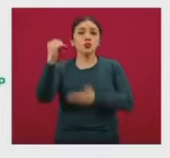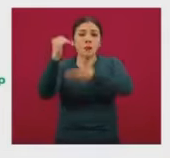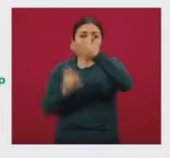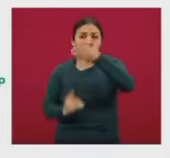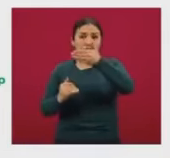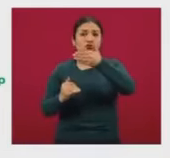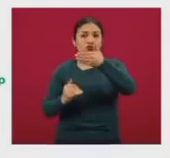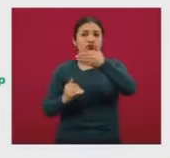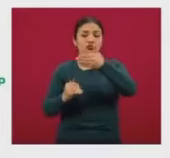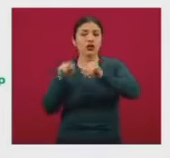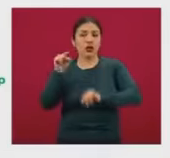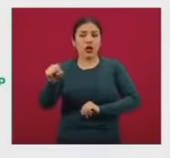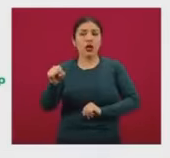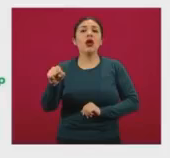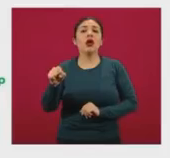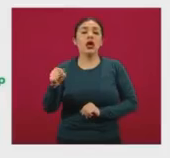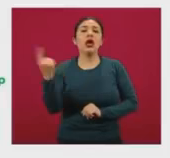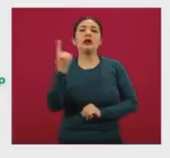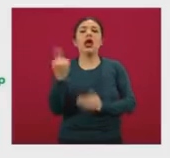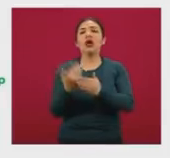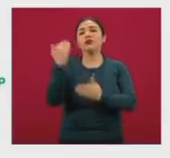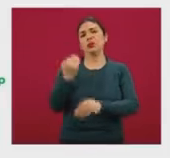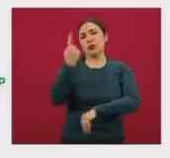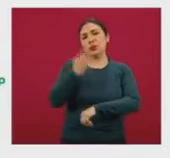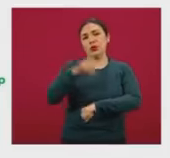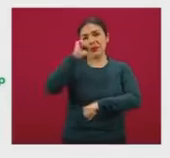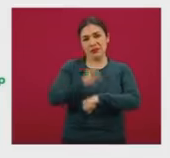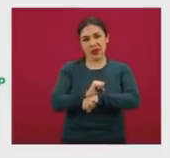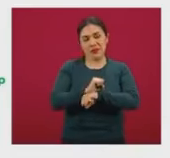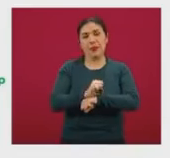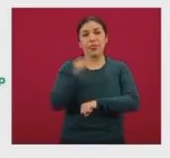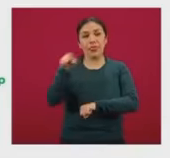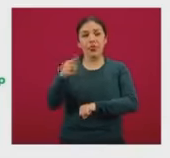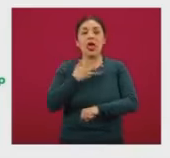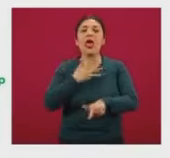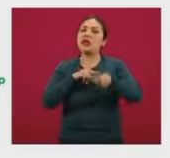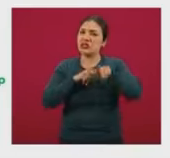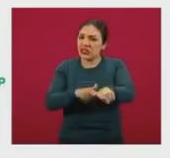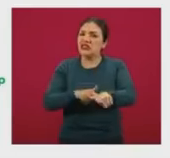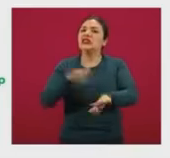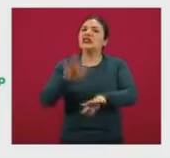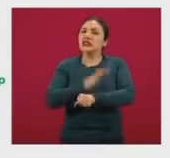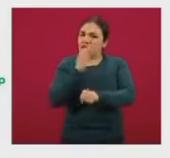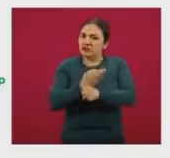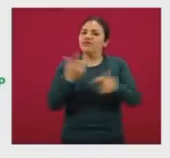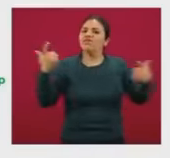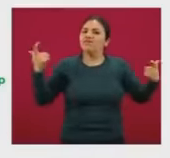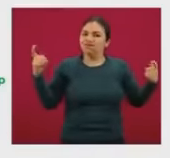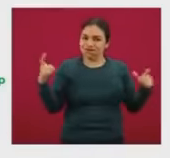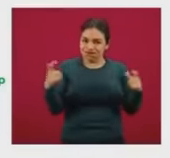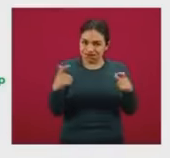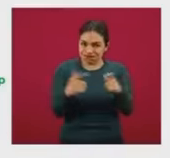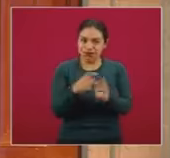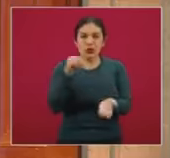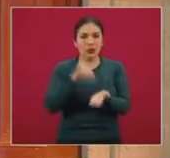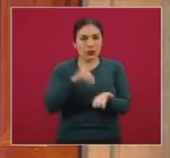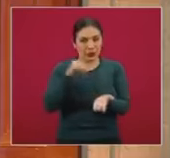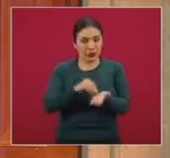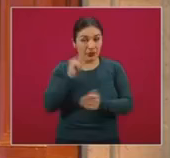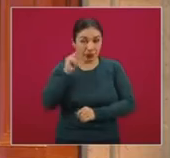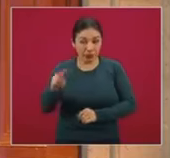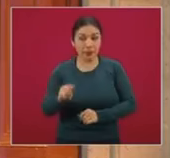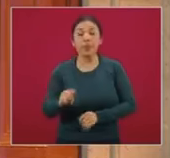menos que lo que teníamos la semana pasada, es decir, mantenemos la tendencia descendente también en este indicador.